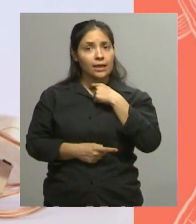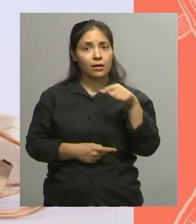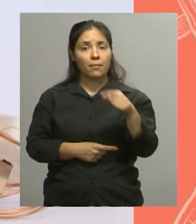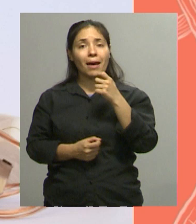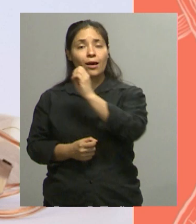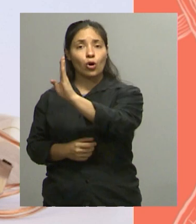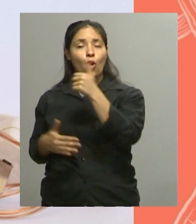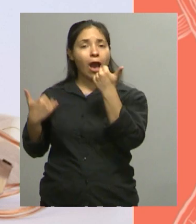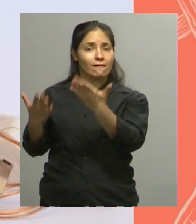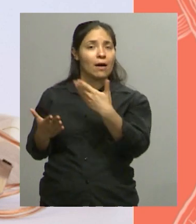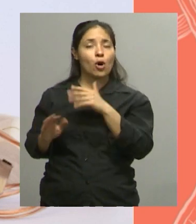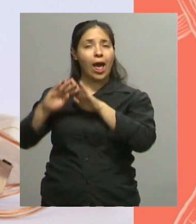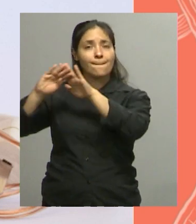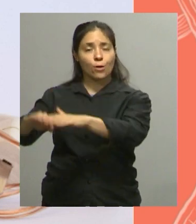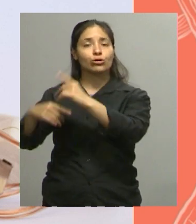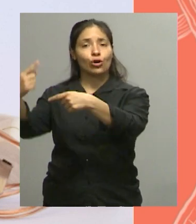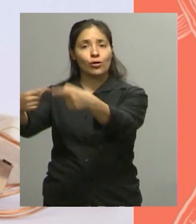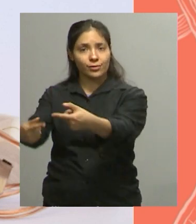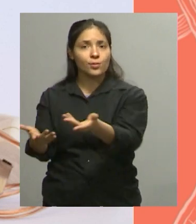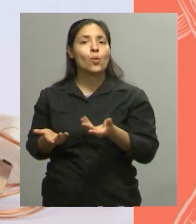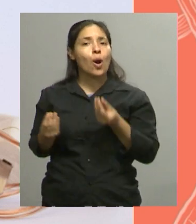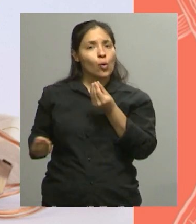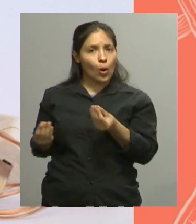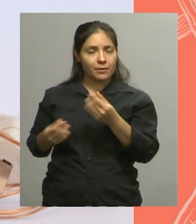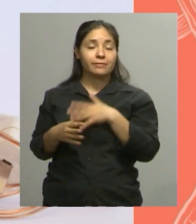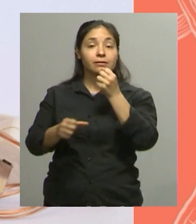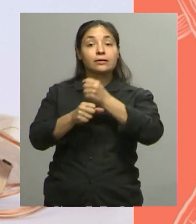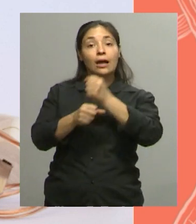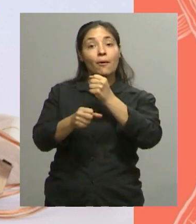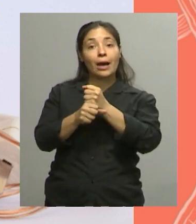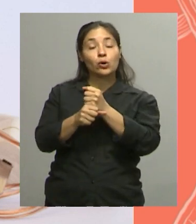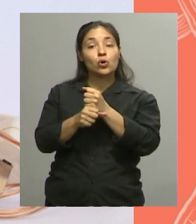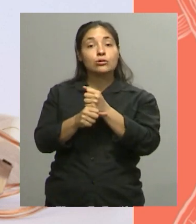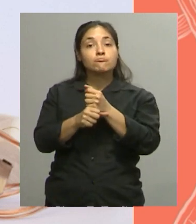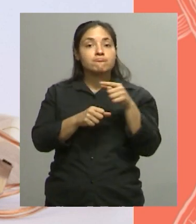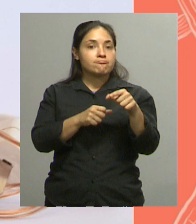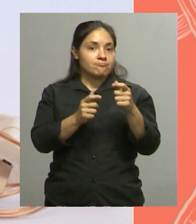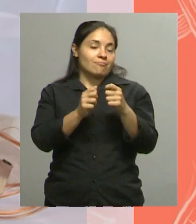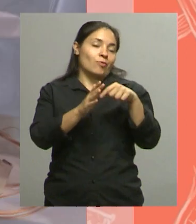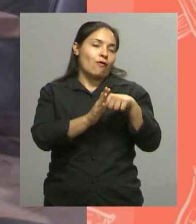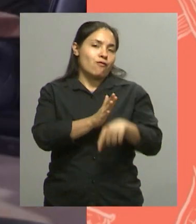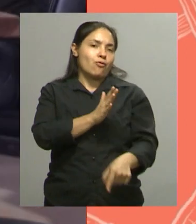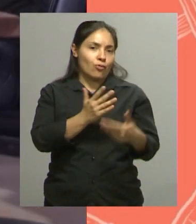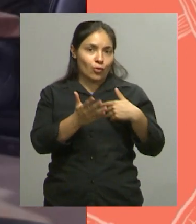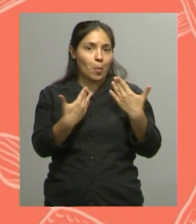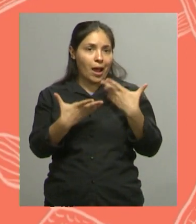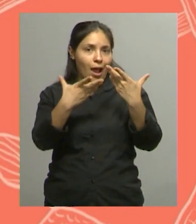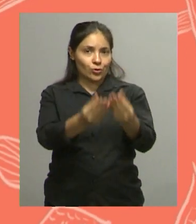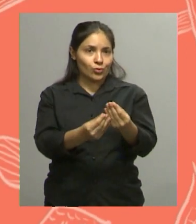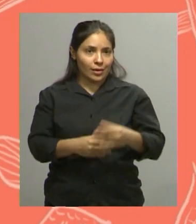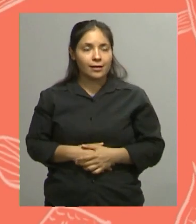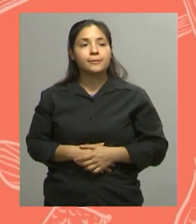sosteniendo? Dar como una especie de granito de arena Porque es un trabajo mucho más amplio Pero se puede colaborar Sí,